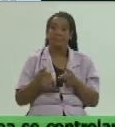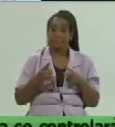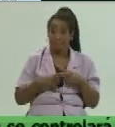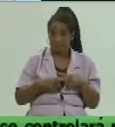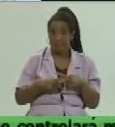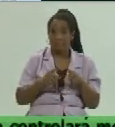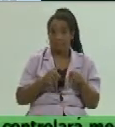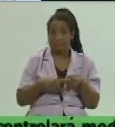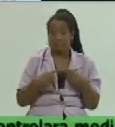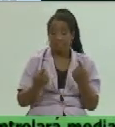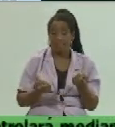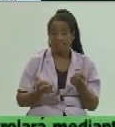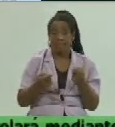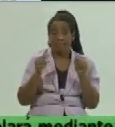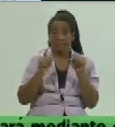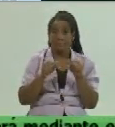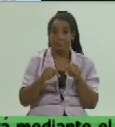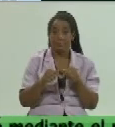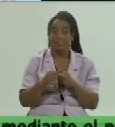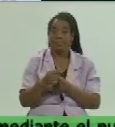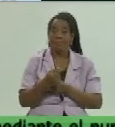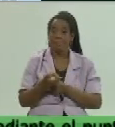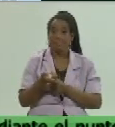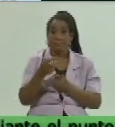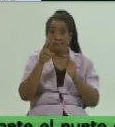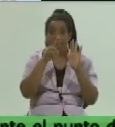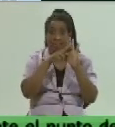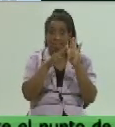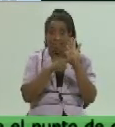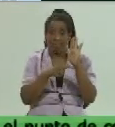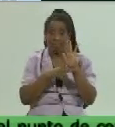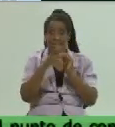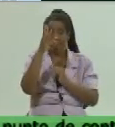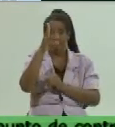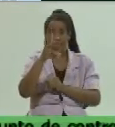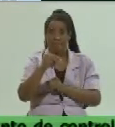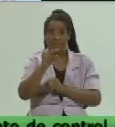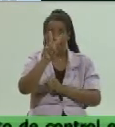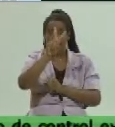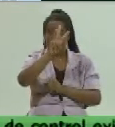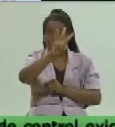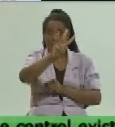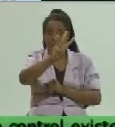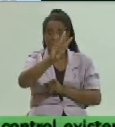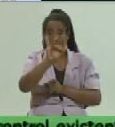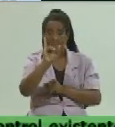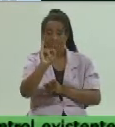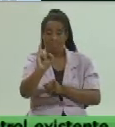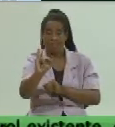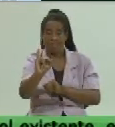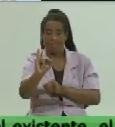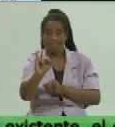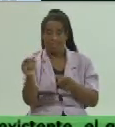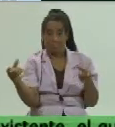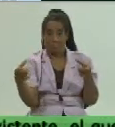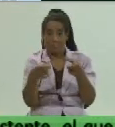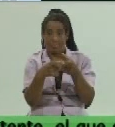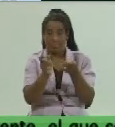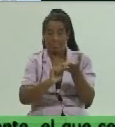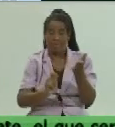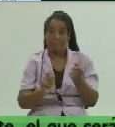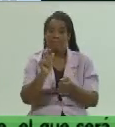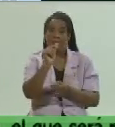ellos atendiendo a esta resolución 36 evaluaron en cada uno de sus comités de contratación los precios